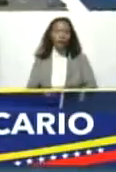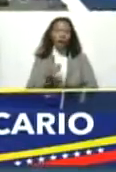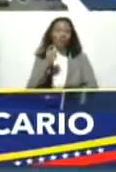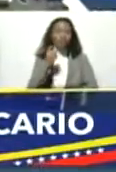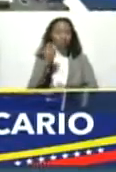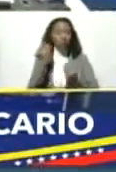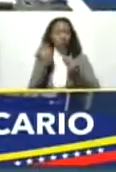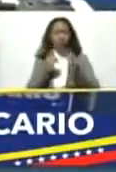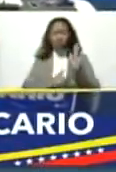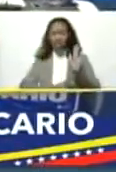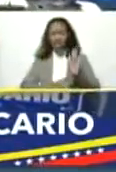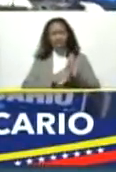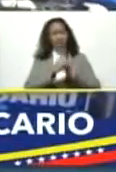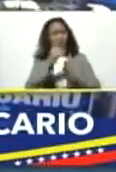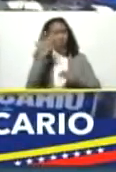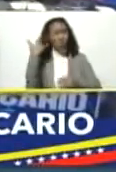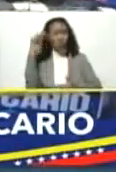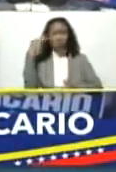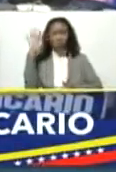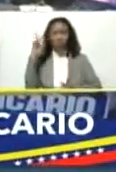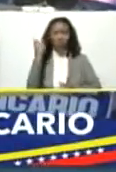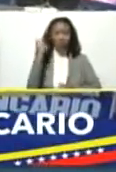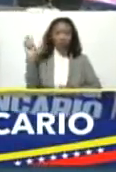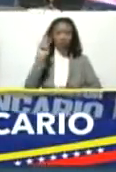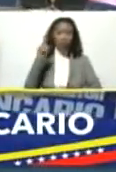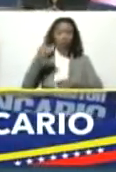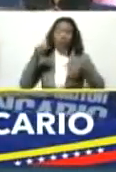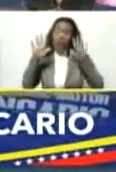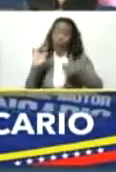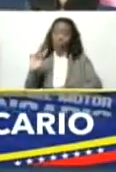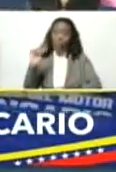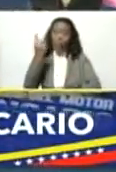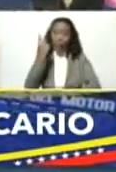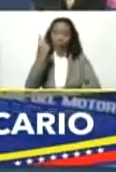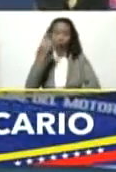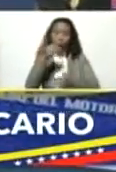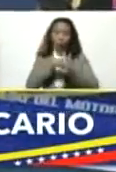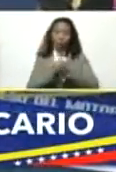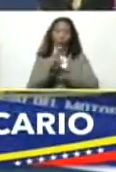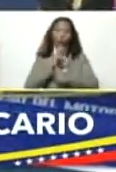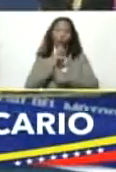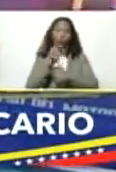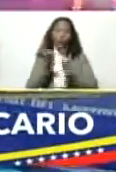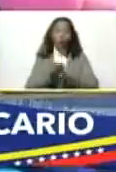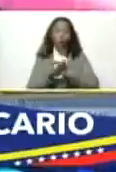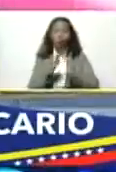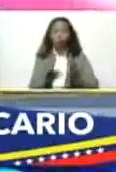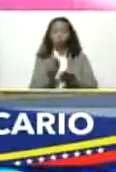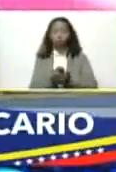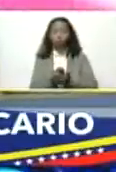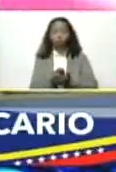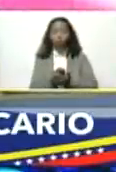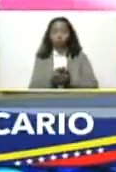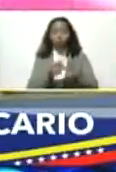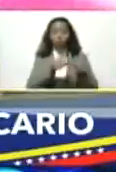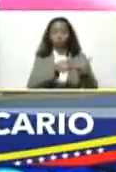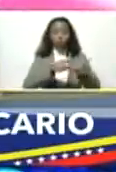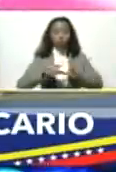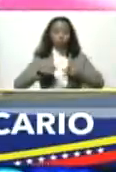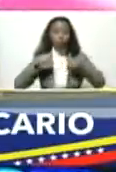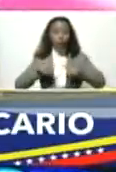mucho por desarrollarlo venezuela tiene quizás la primera reserva de oro del mundo certificándose